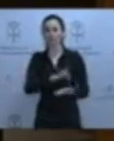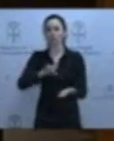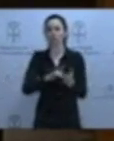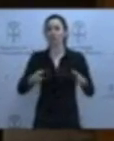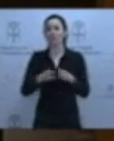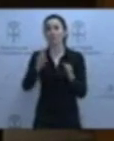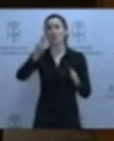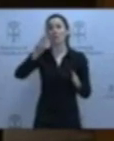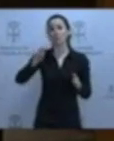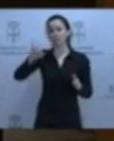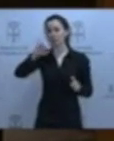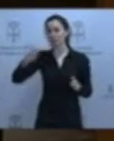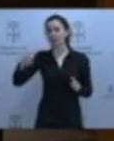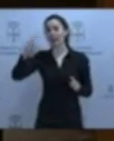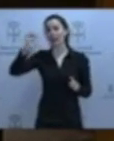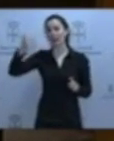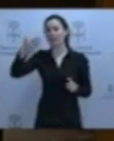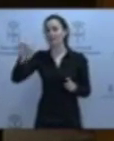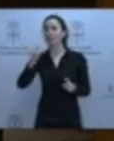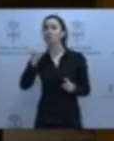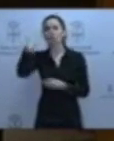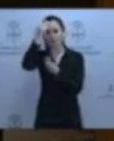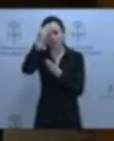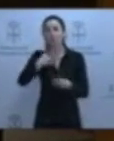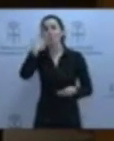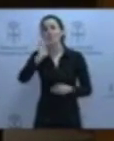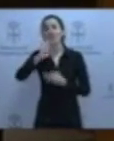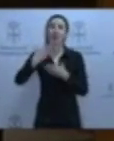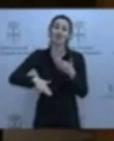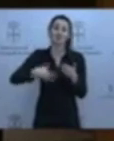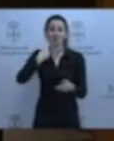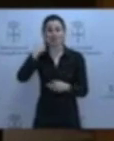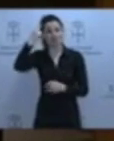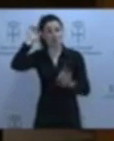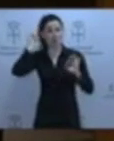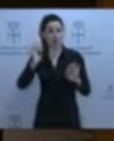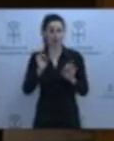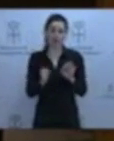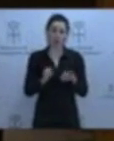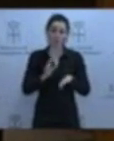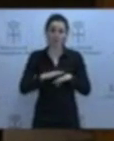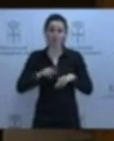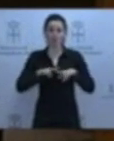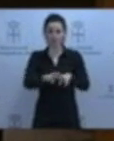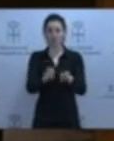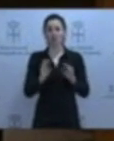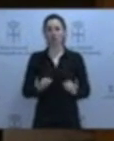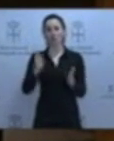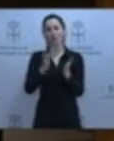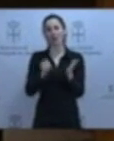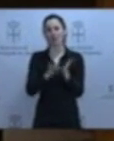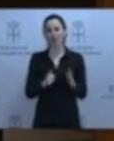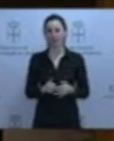Chimo Puig y Javier Lambán, consideren que puede ser hasta cierto punto razonable explorar la vía valenciana.